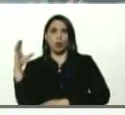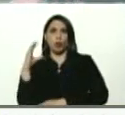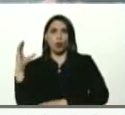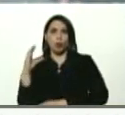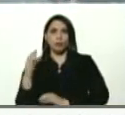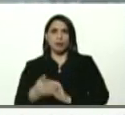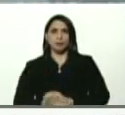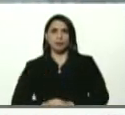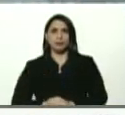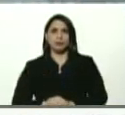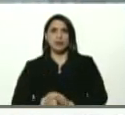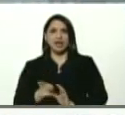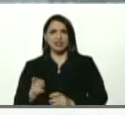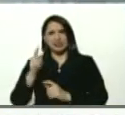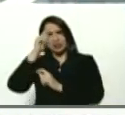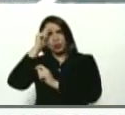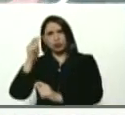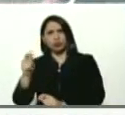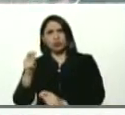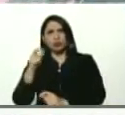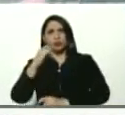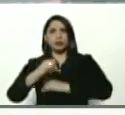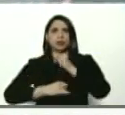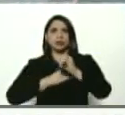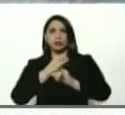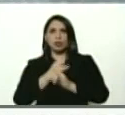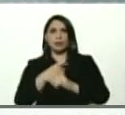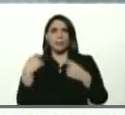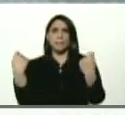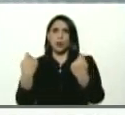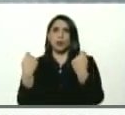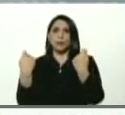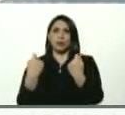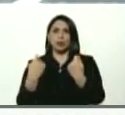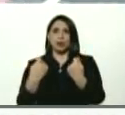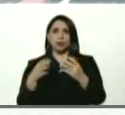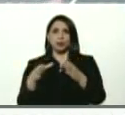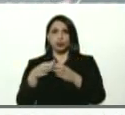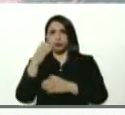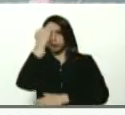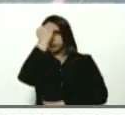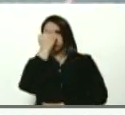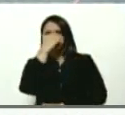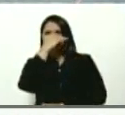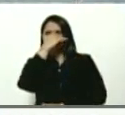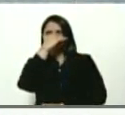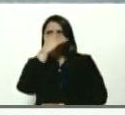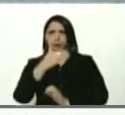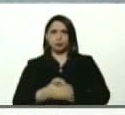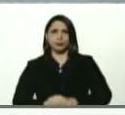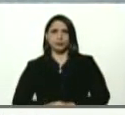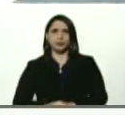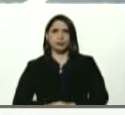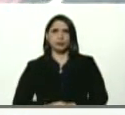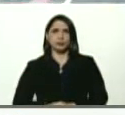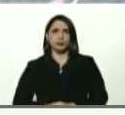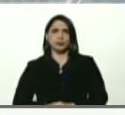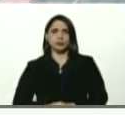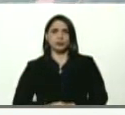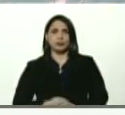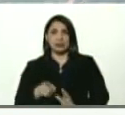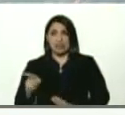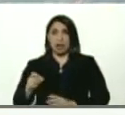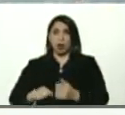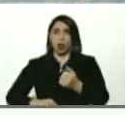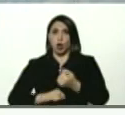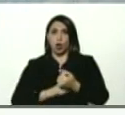Así es reconocido internacionalmente, que es promovido por las bandas de narcotráfico, que sustentan ese gobierno. Allí